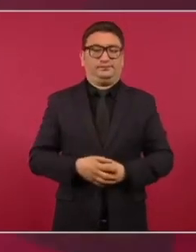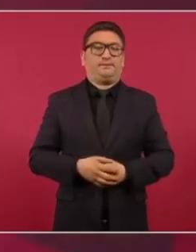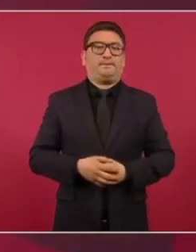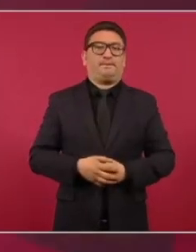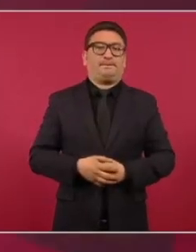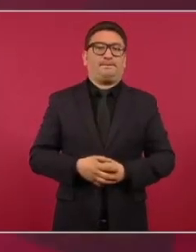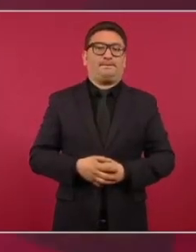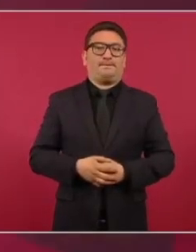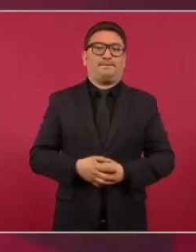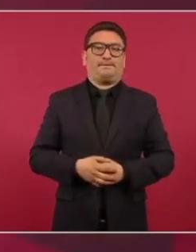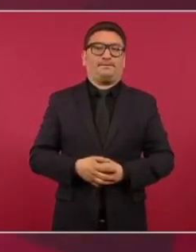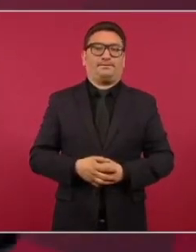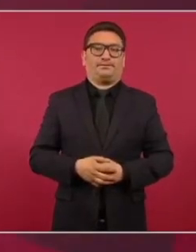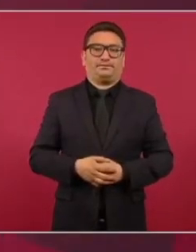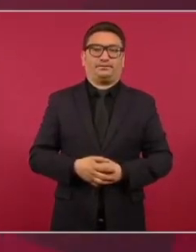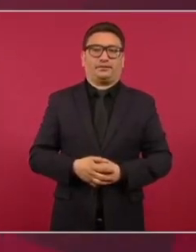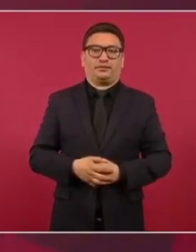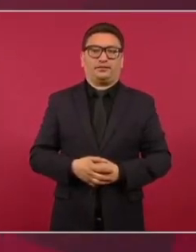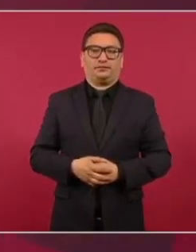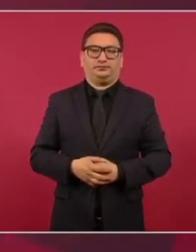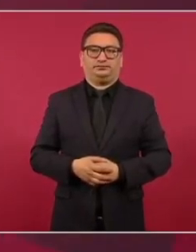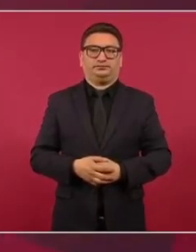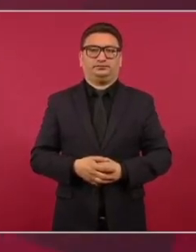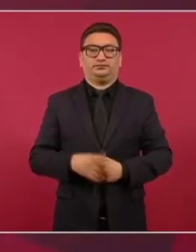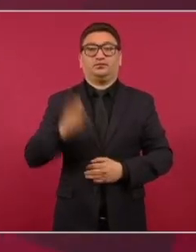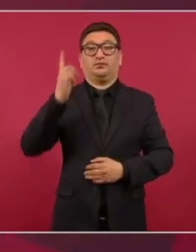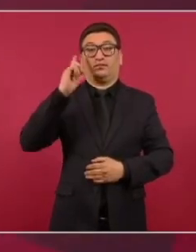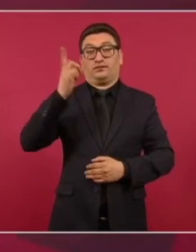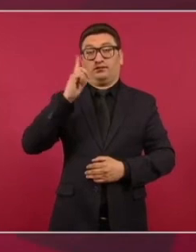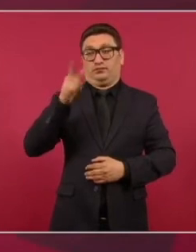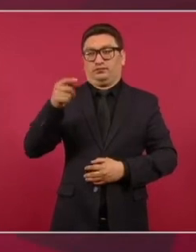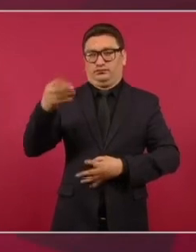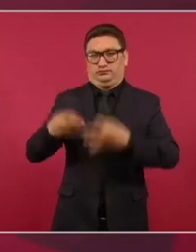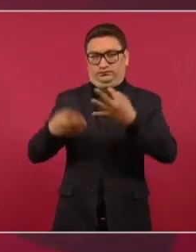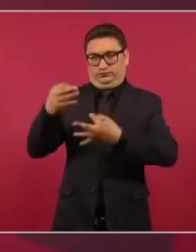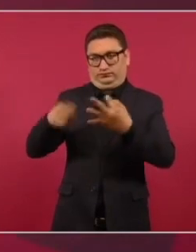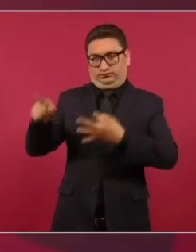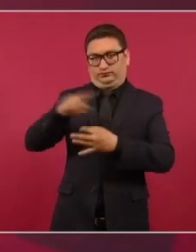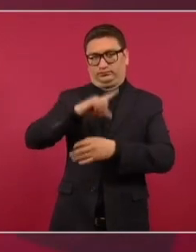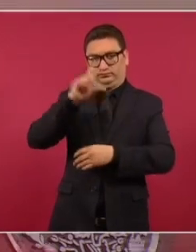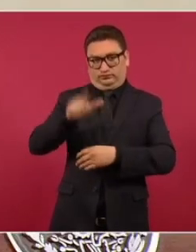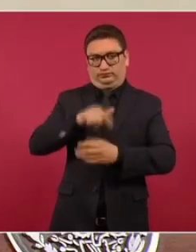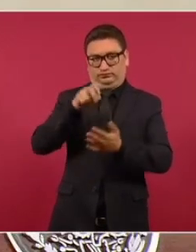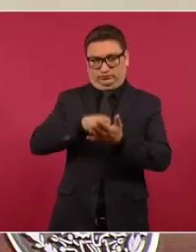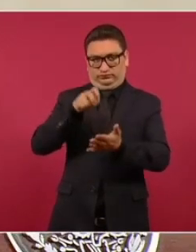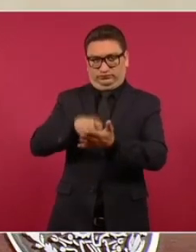Ojalá y el Poder Judicial se reforme.